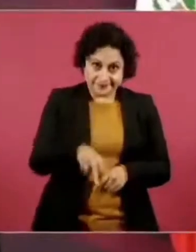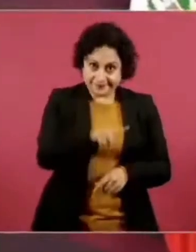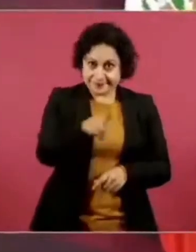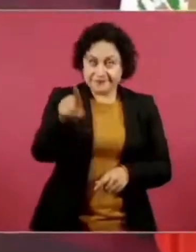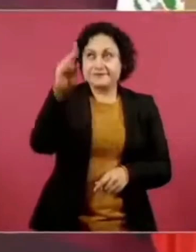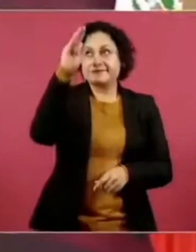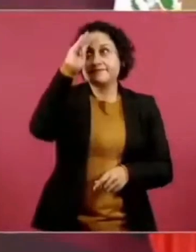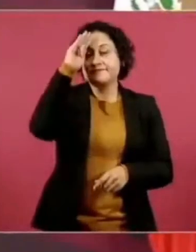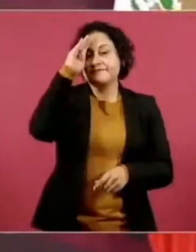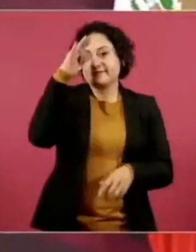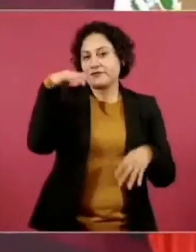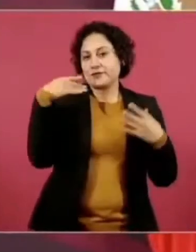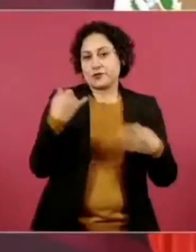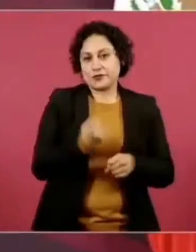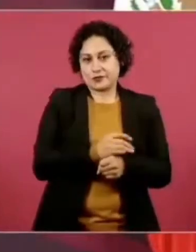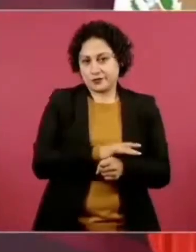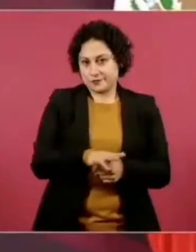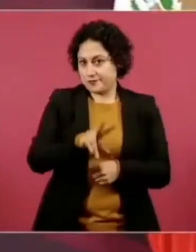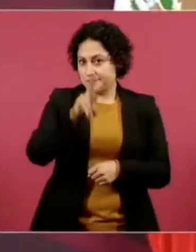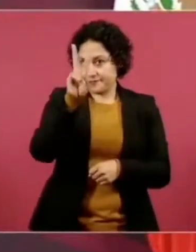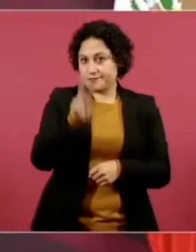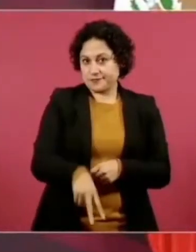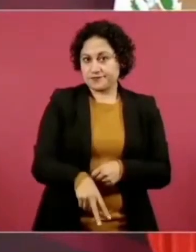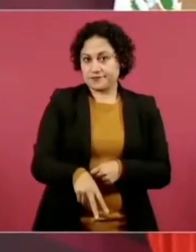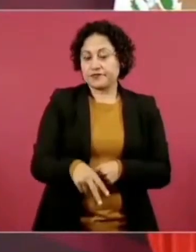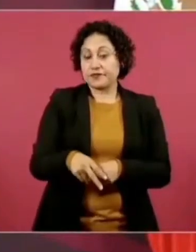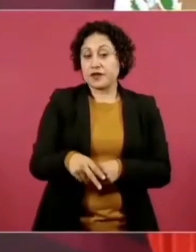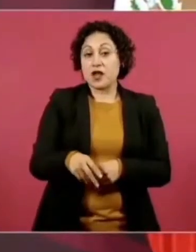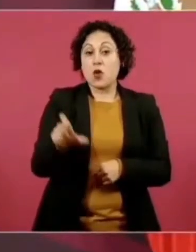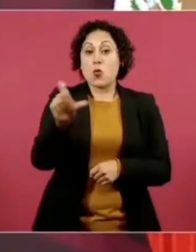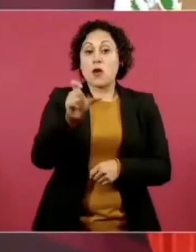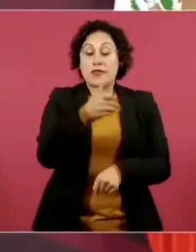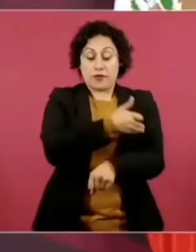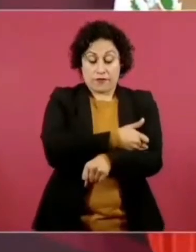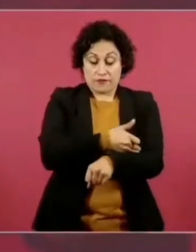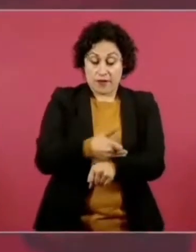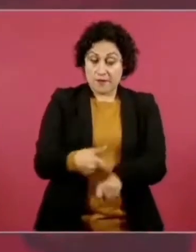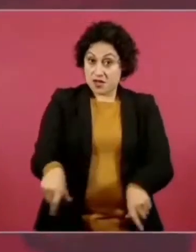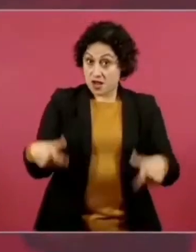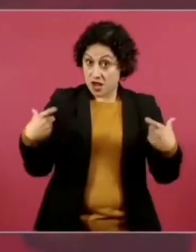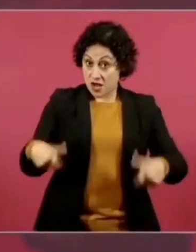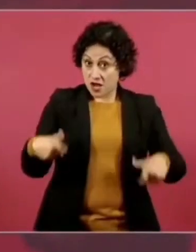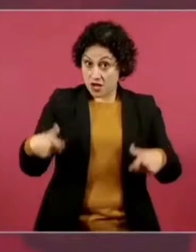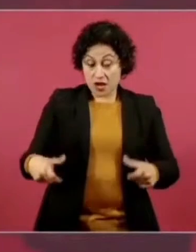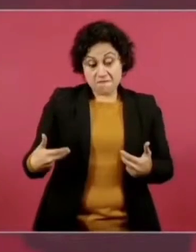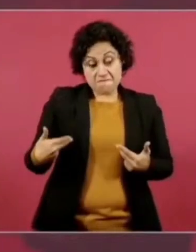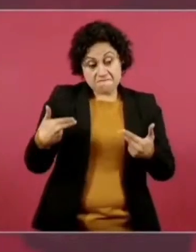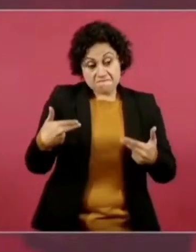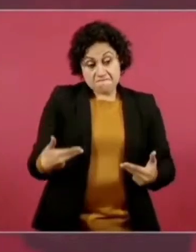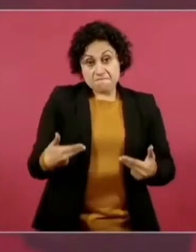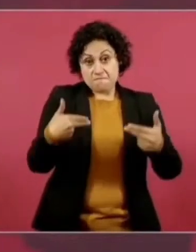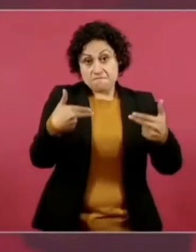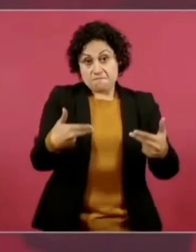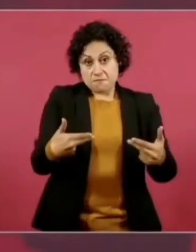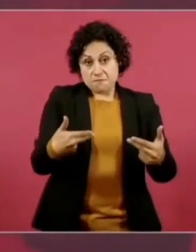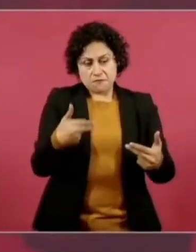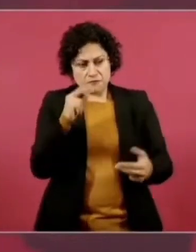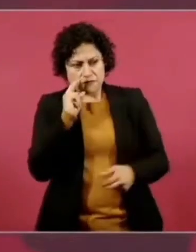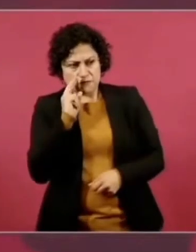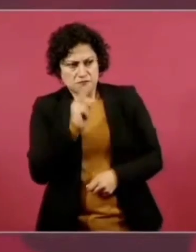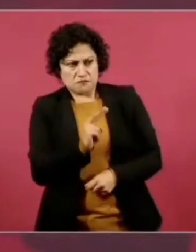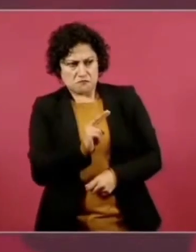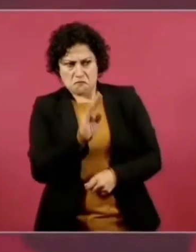es austero. Conozco ricos, ricos, ricos, ricos, ricos, ricos, ricos,